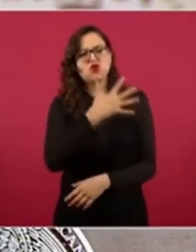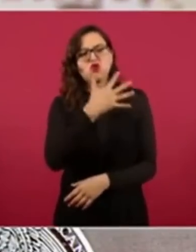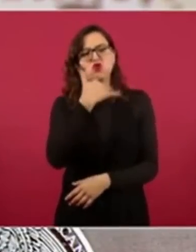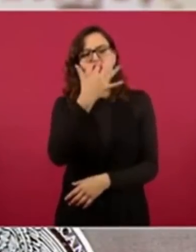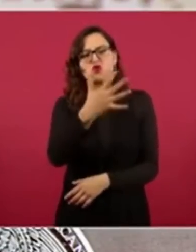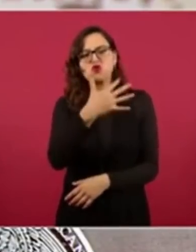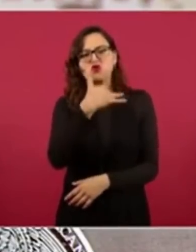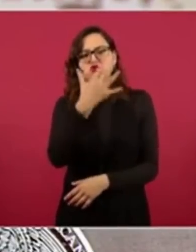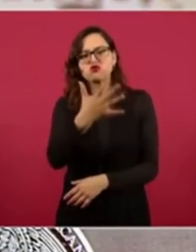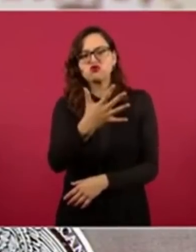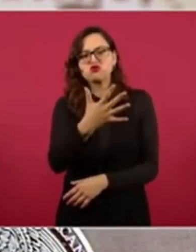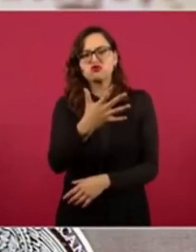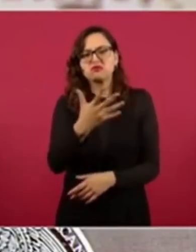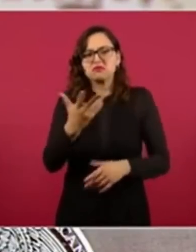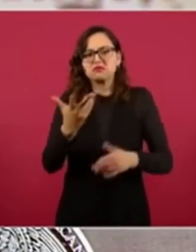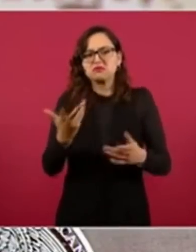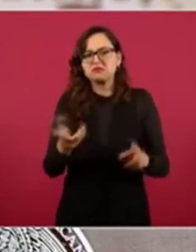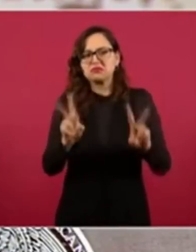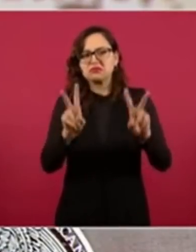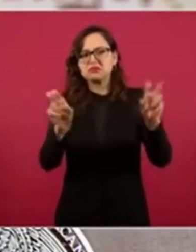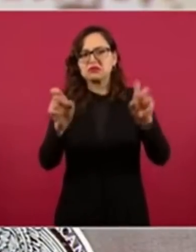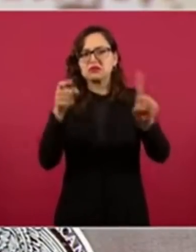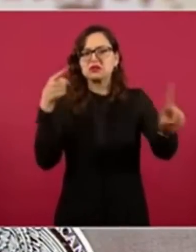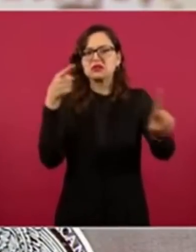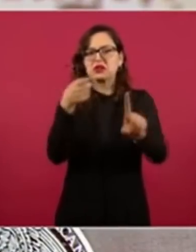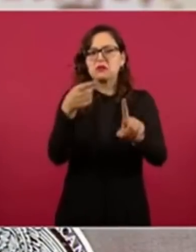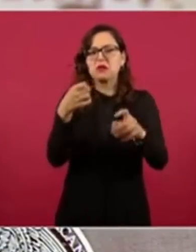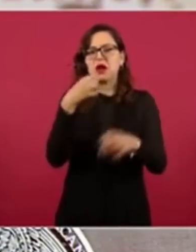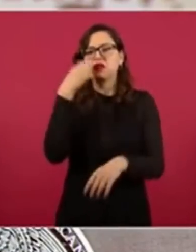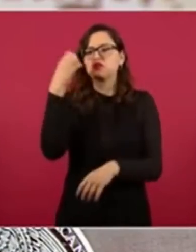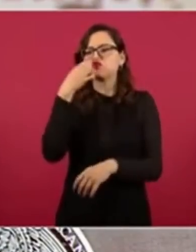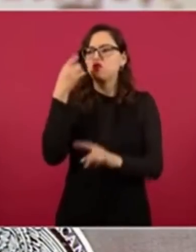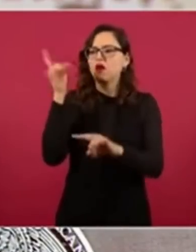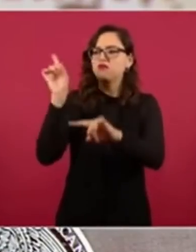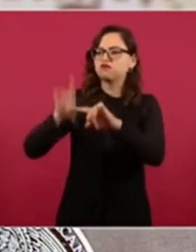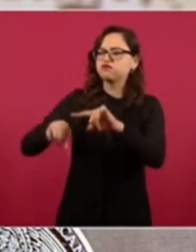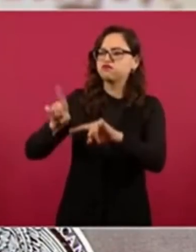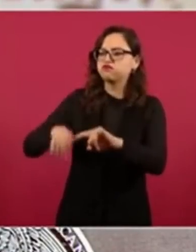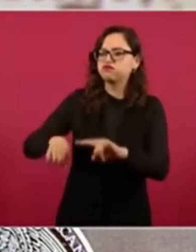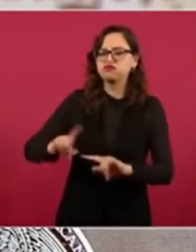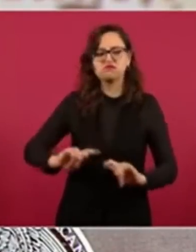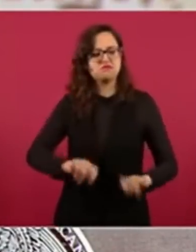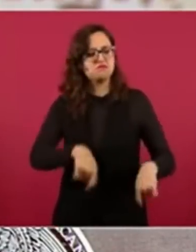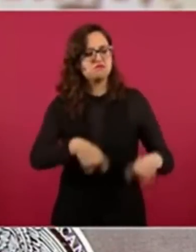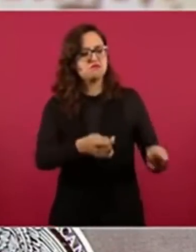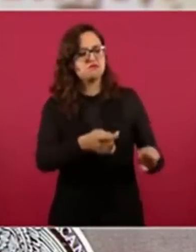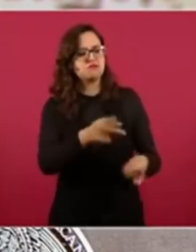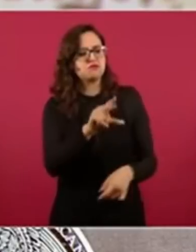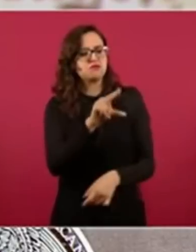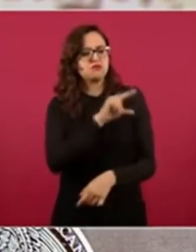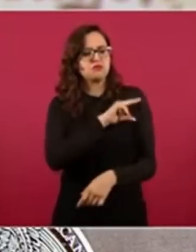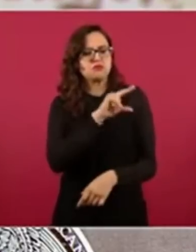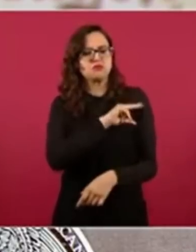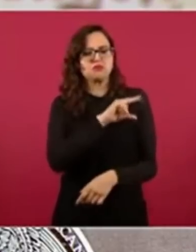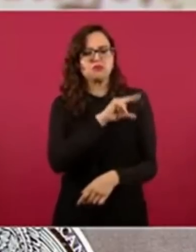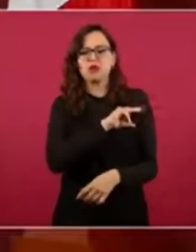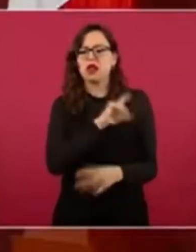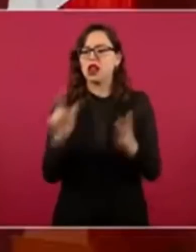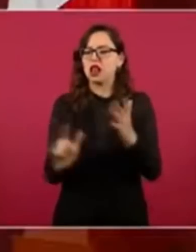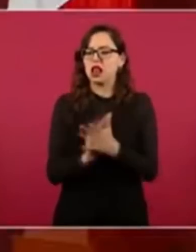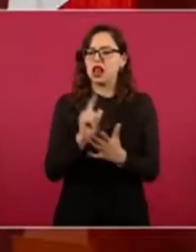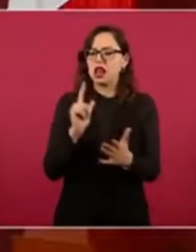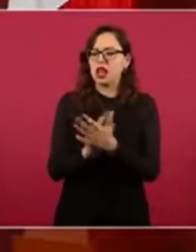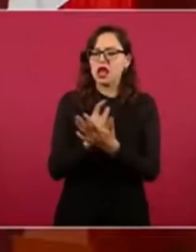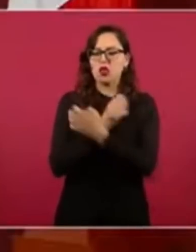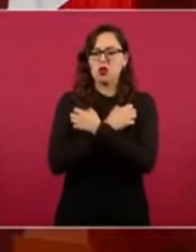y que impulsaron la privatización de la educación. La mal llamada reforma